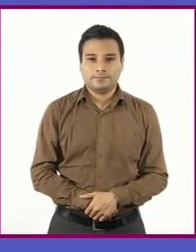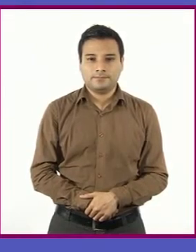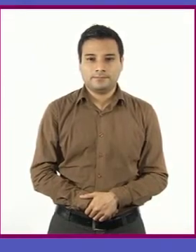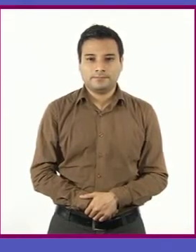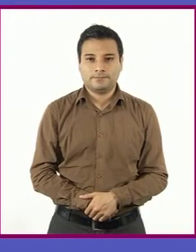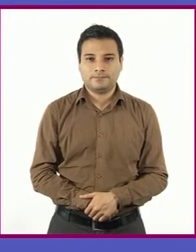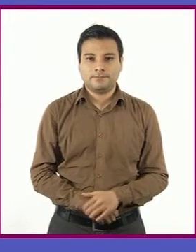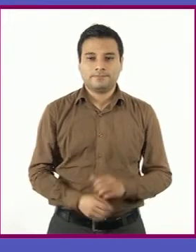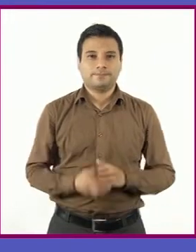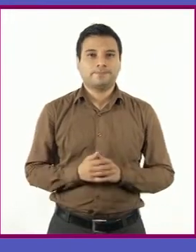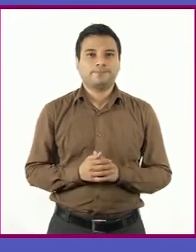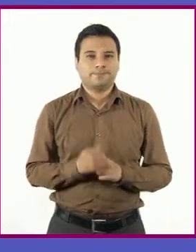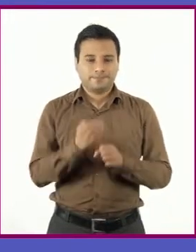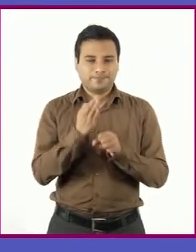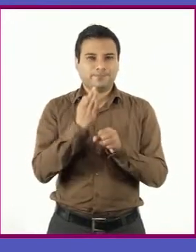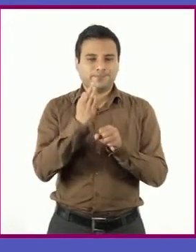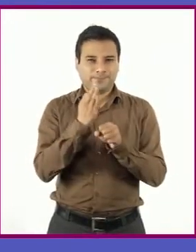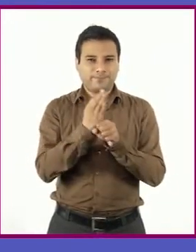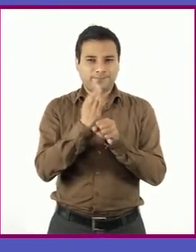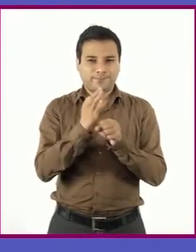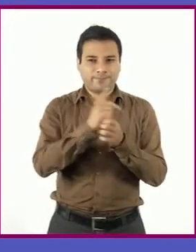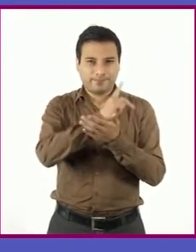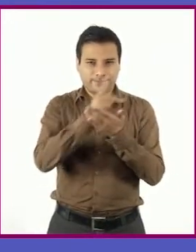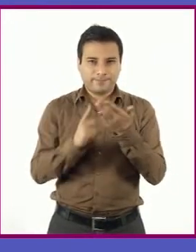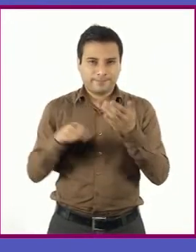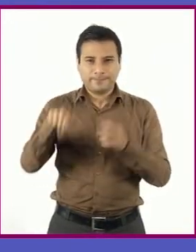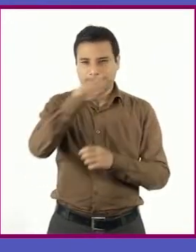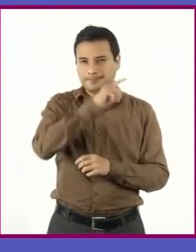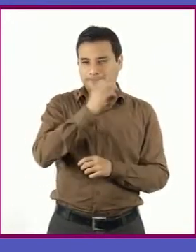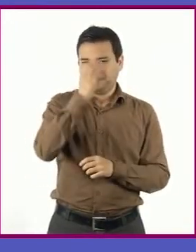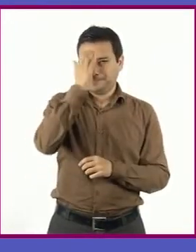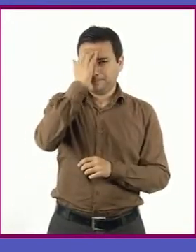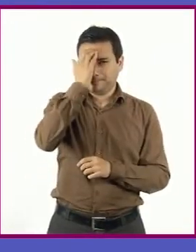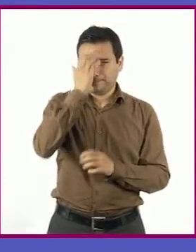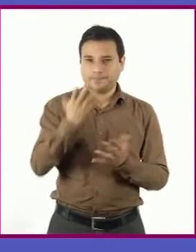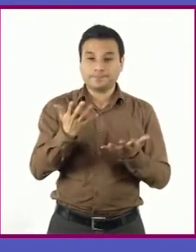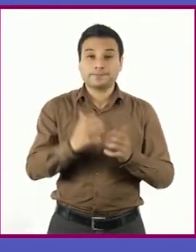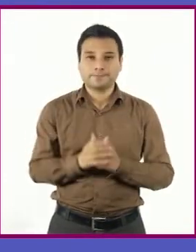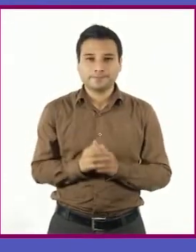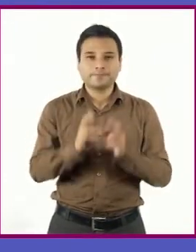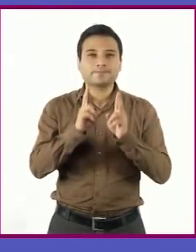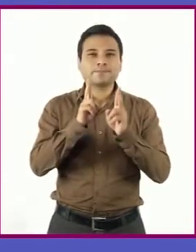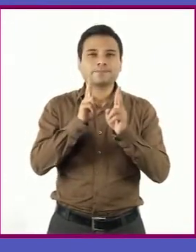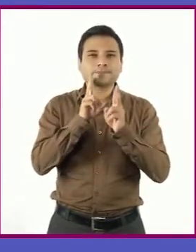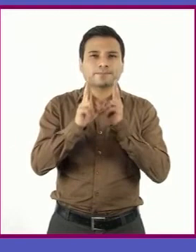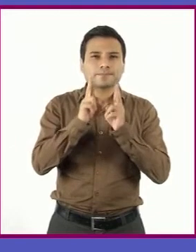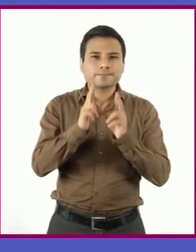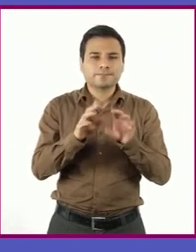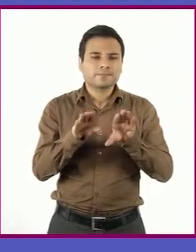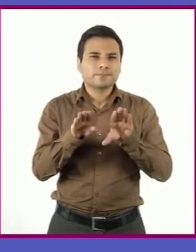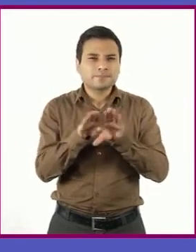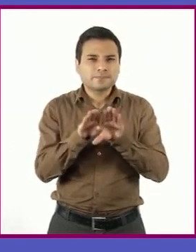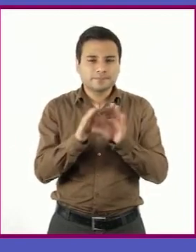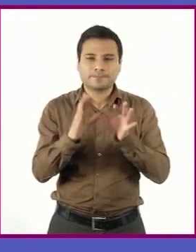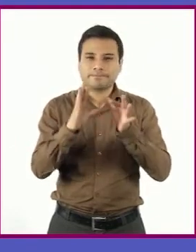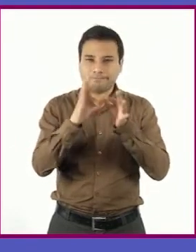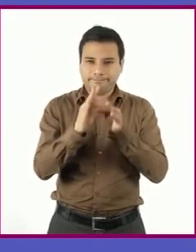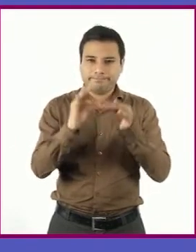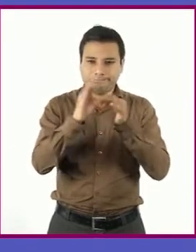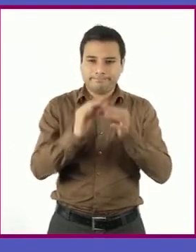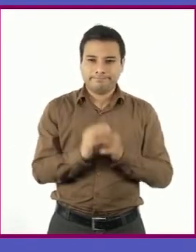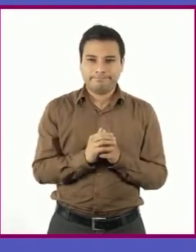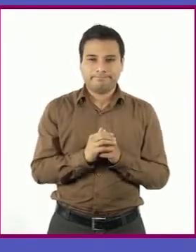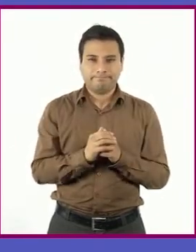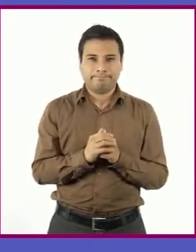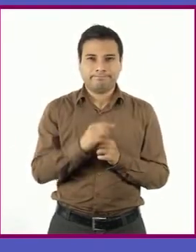Durante el programa del día de hoy, conoceremos algunas opciones para narrar hechos o sucesos en una autobiografía. Con este propósito,